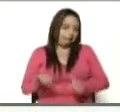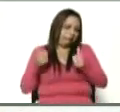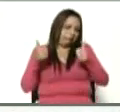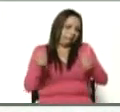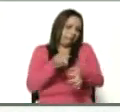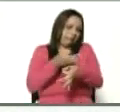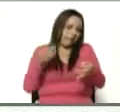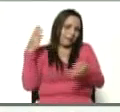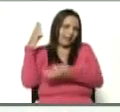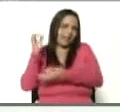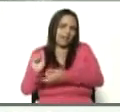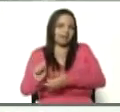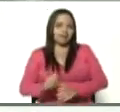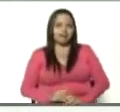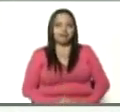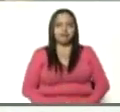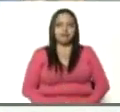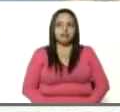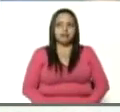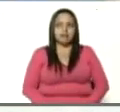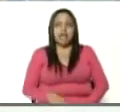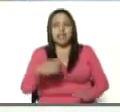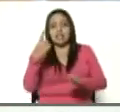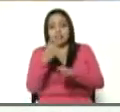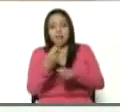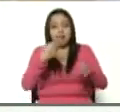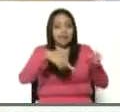empetare. ¿Ah? Hay que replicar,